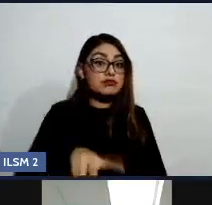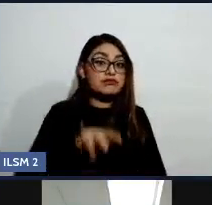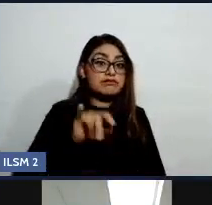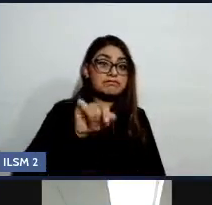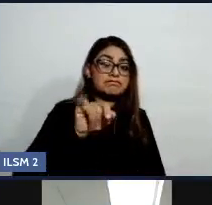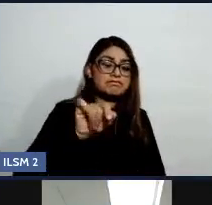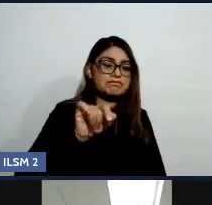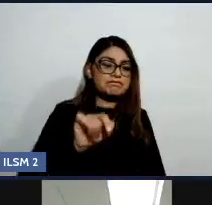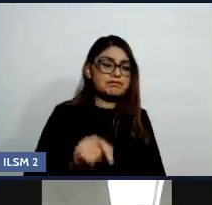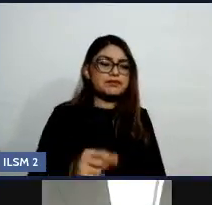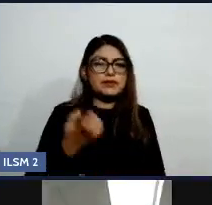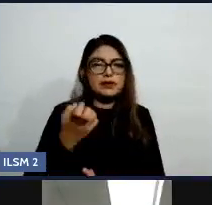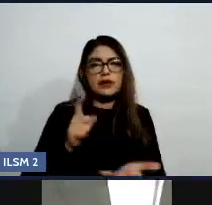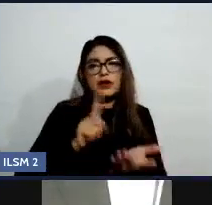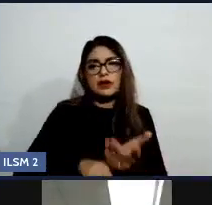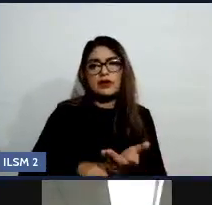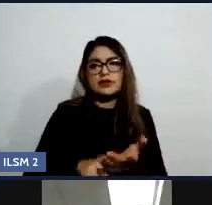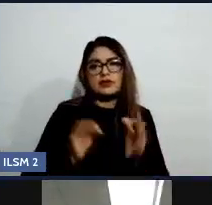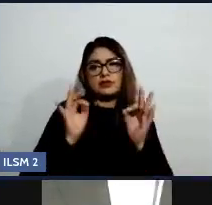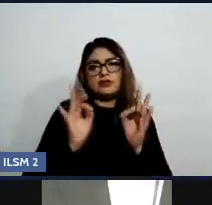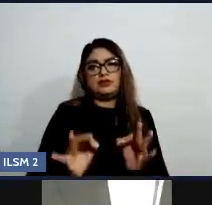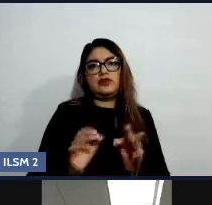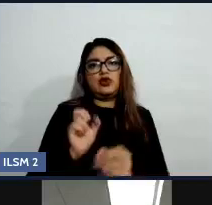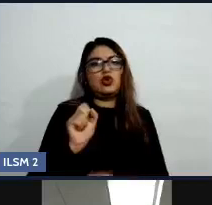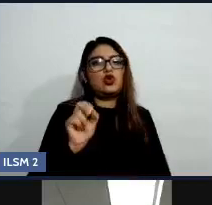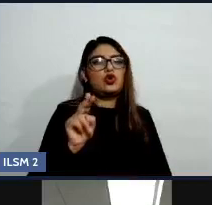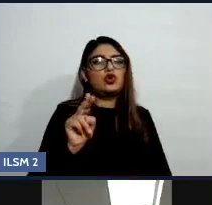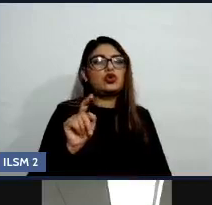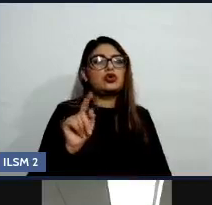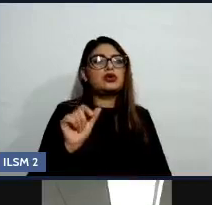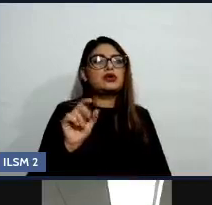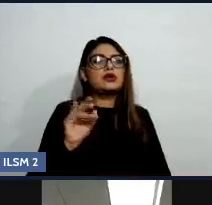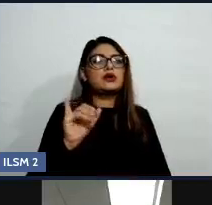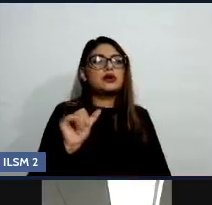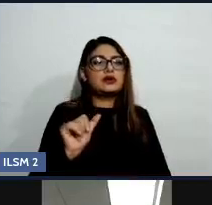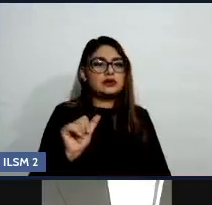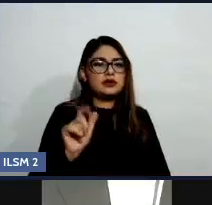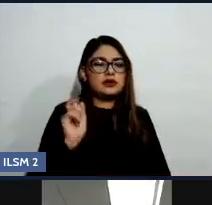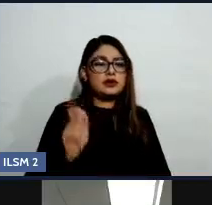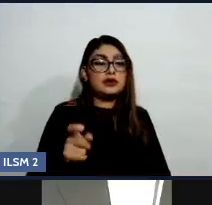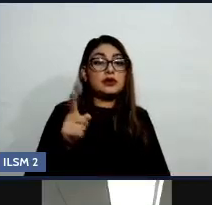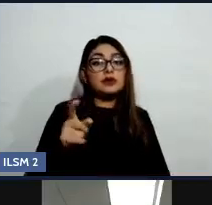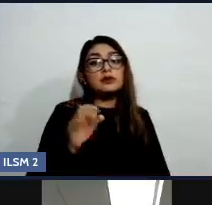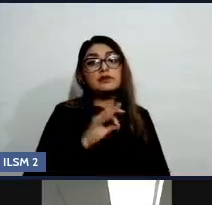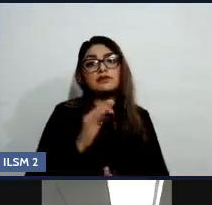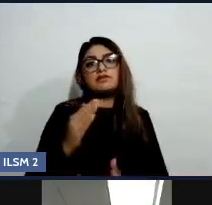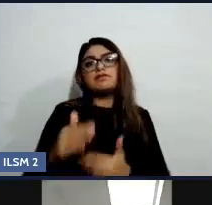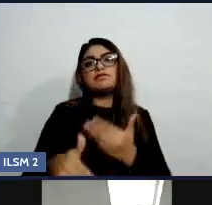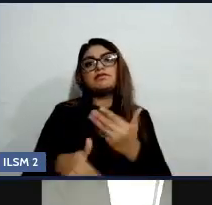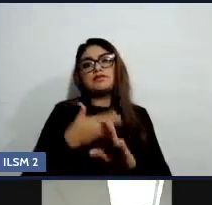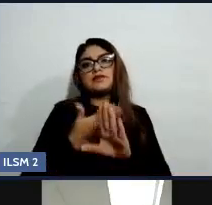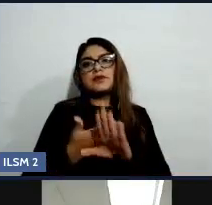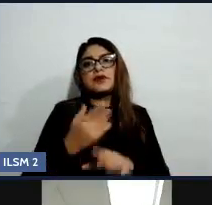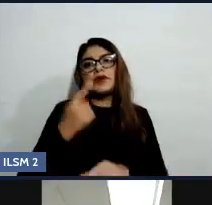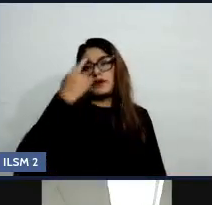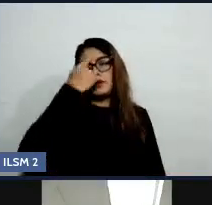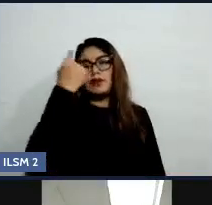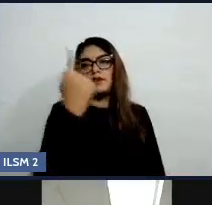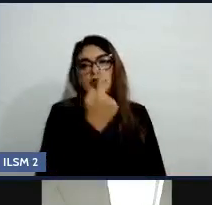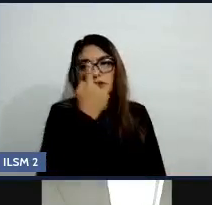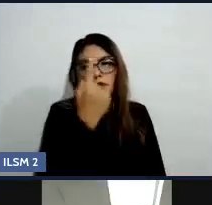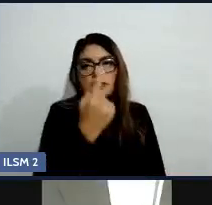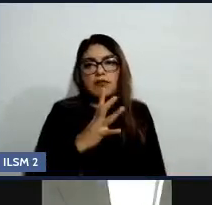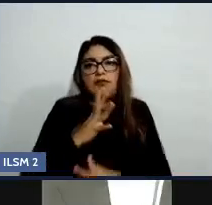sustancia que puede producir mareos y náuseas, risas y hablar en voz alta.